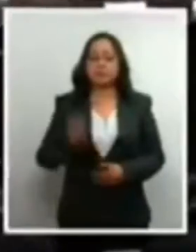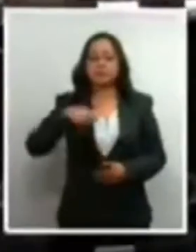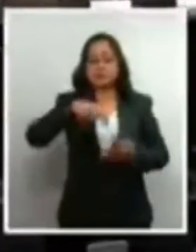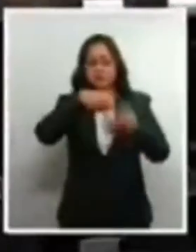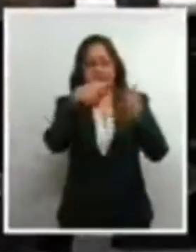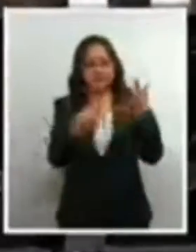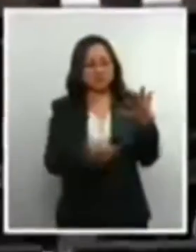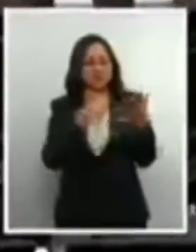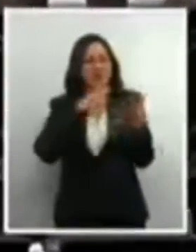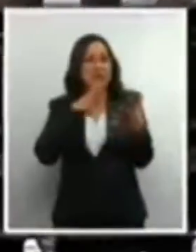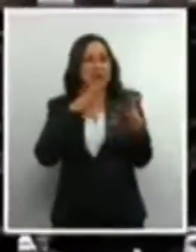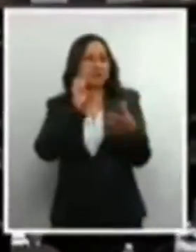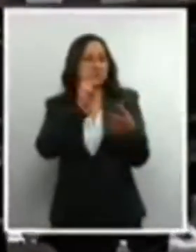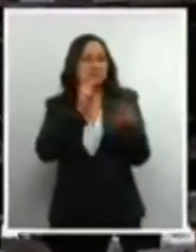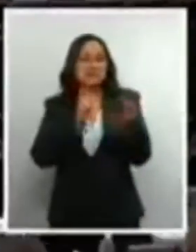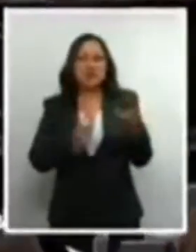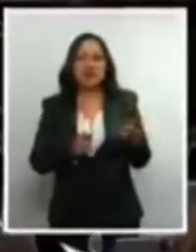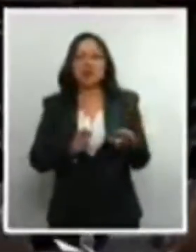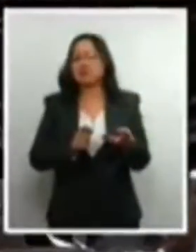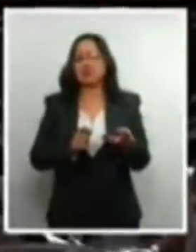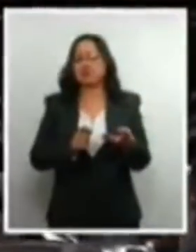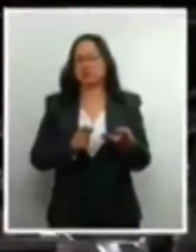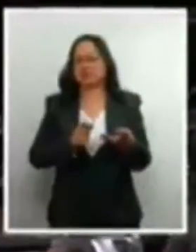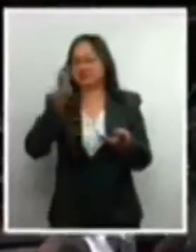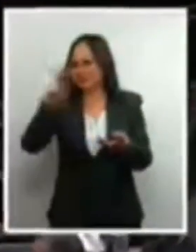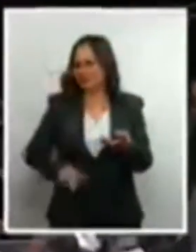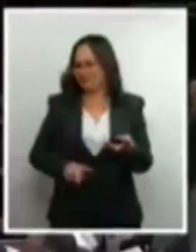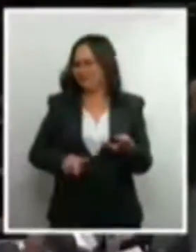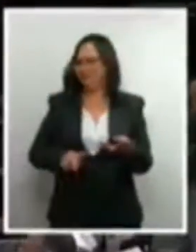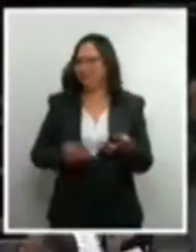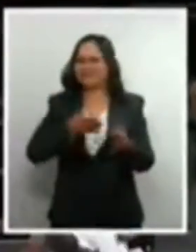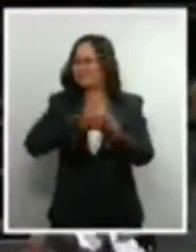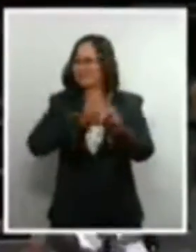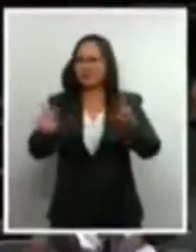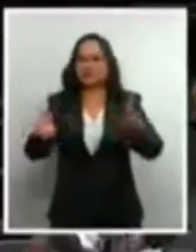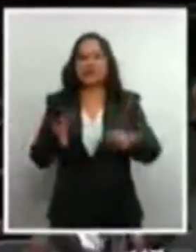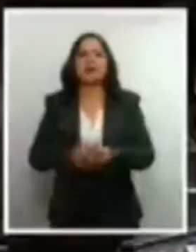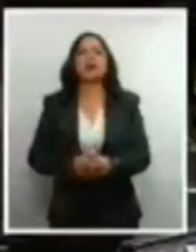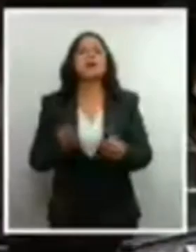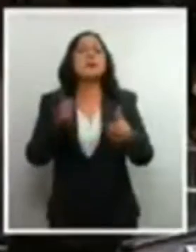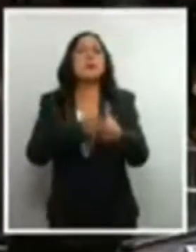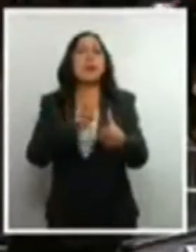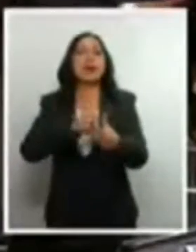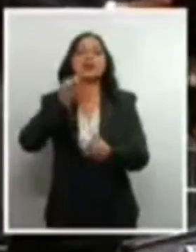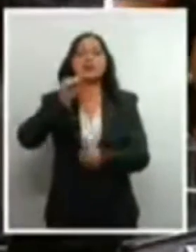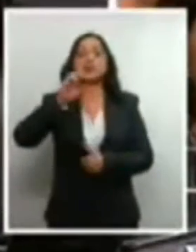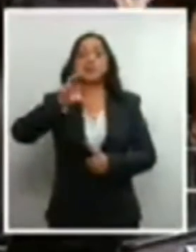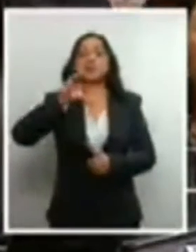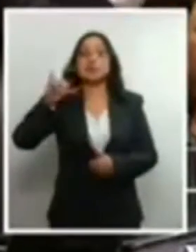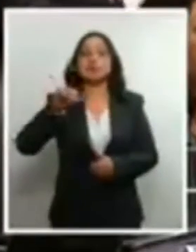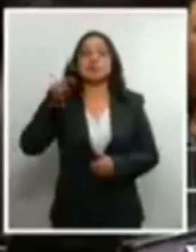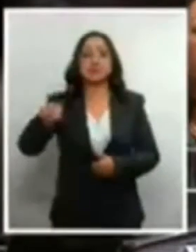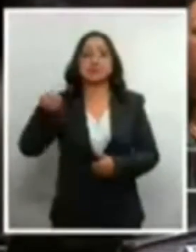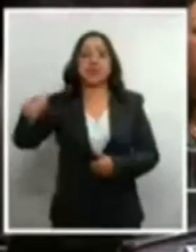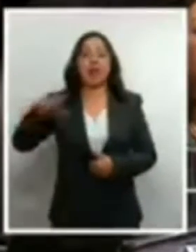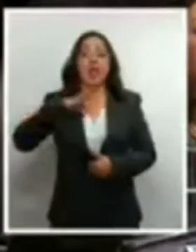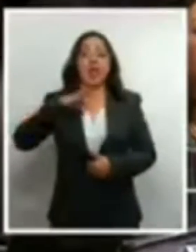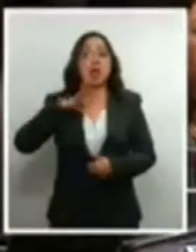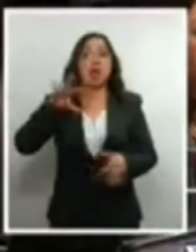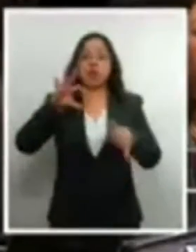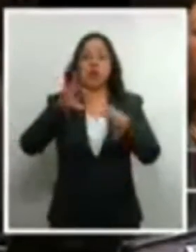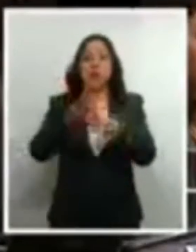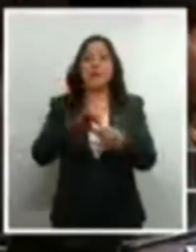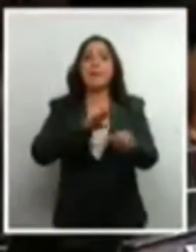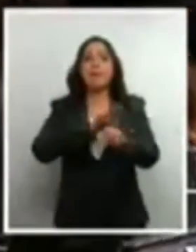estos argumentos se apartan de la realidad. Primero, en primer lugar, la Suprema Corte de Justicia de la Nación lejos de haber